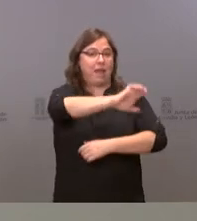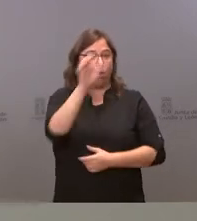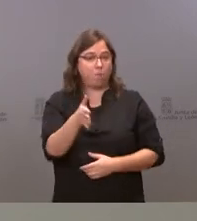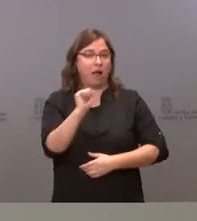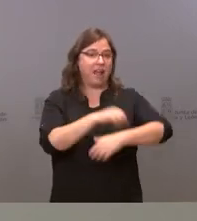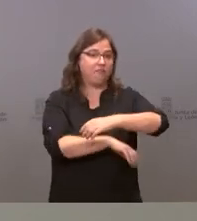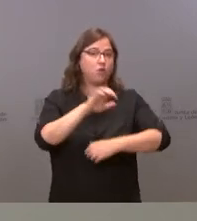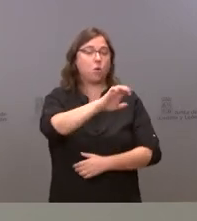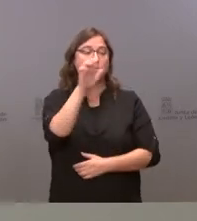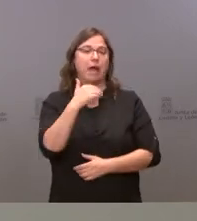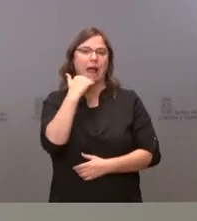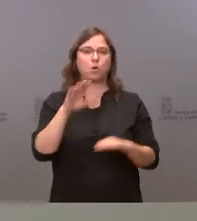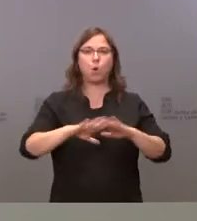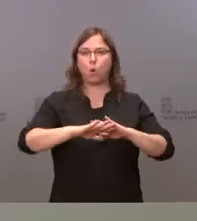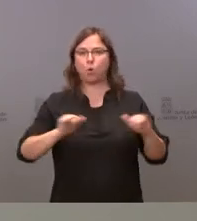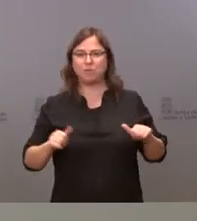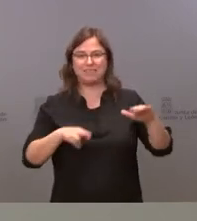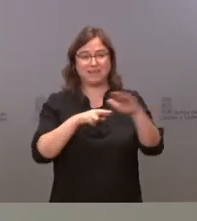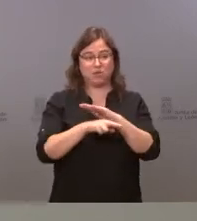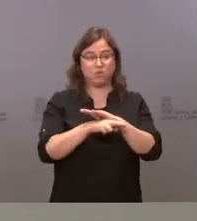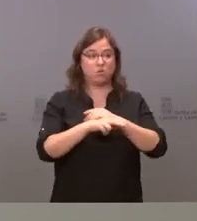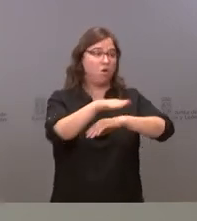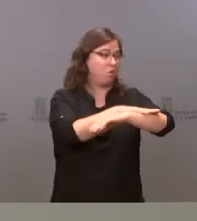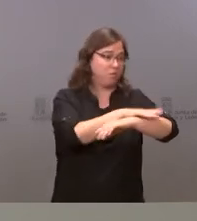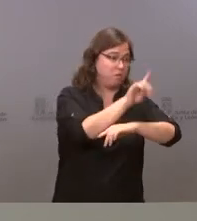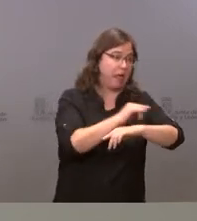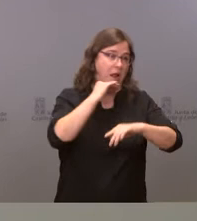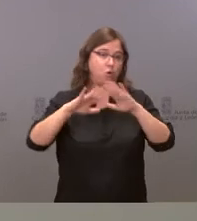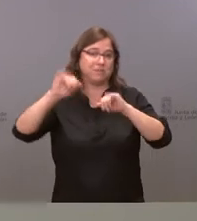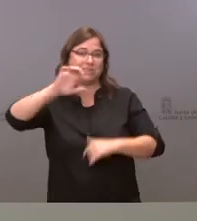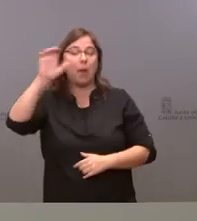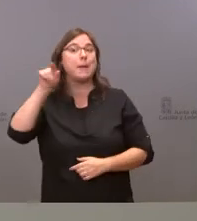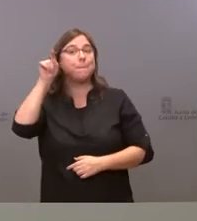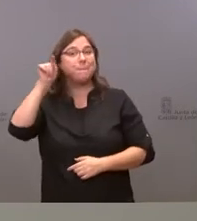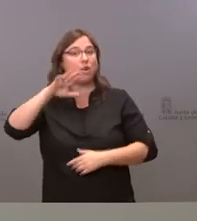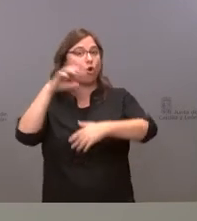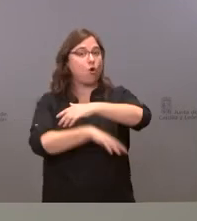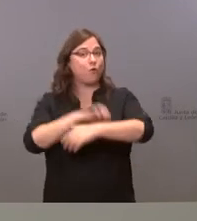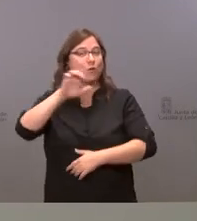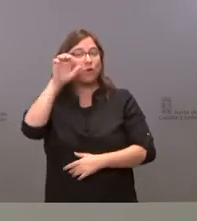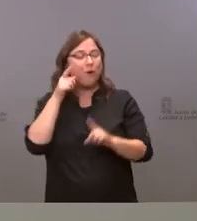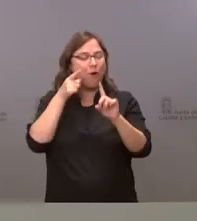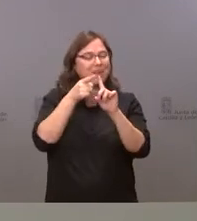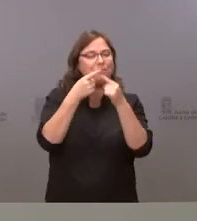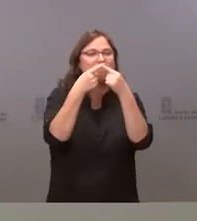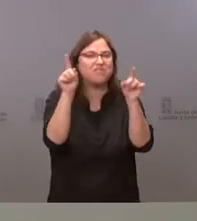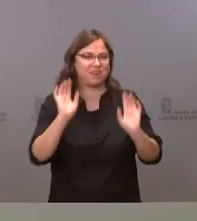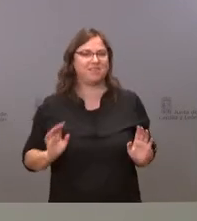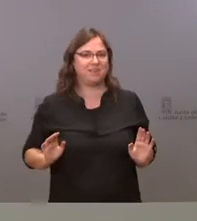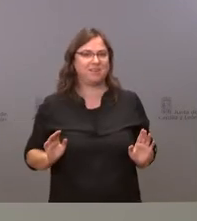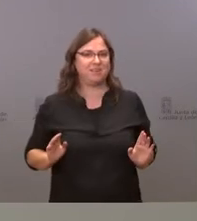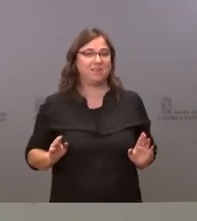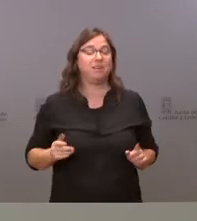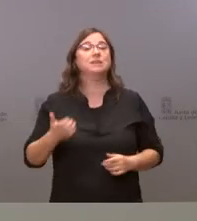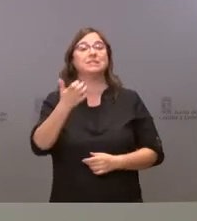compensar en parte esa reducción de recursos o parte del gobierno pero también es verdad que estos fondos europeos tienen una finalidad distinta de la que